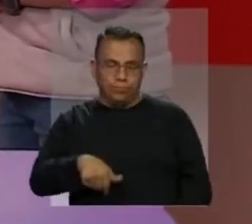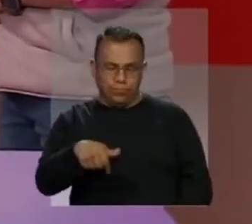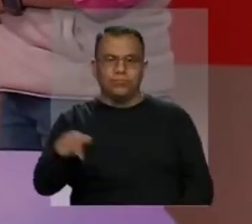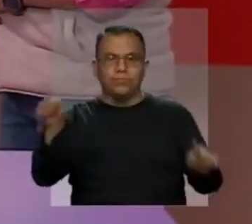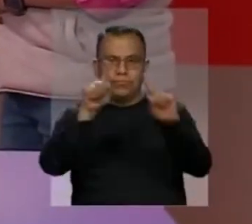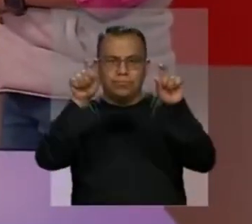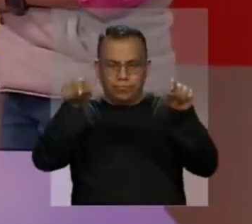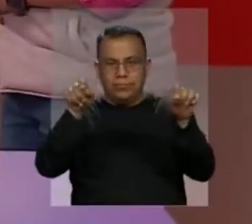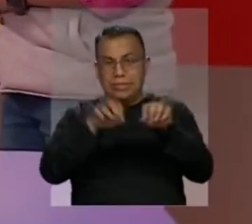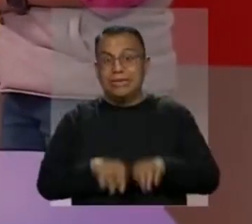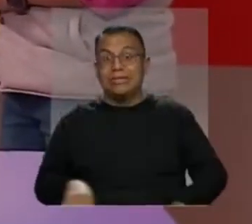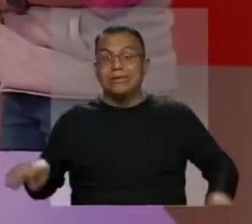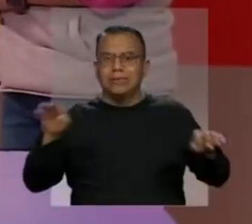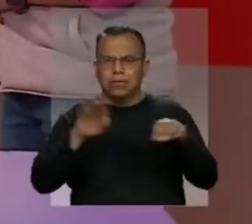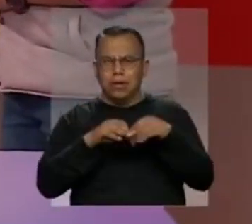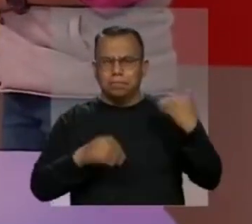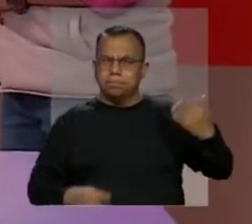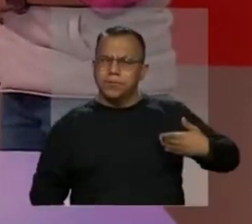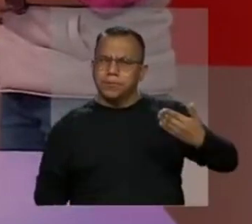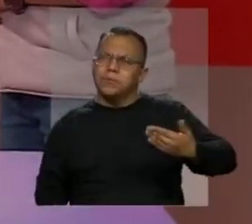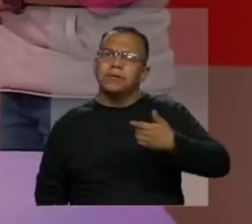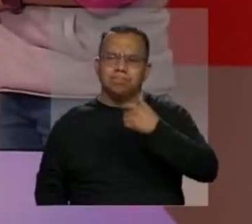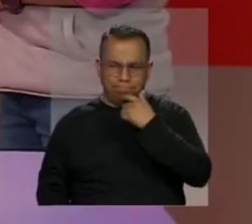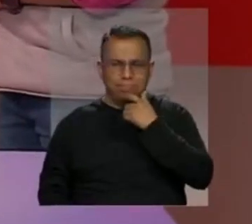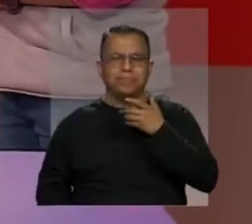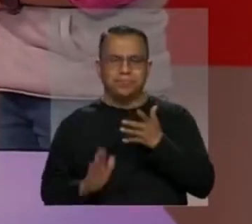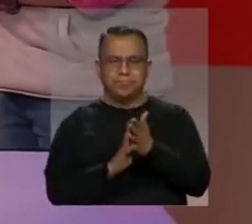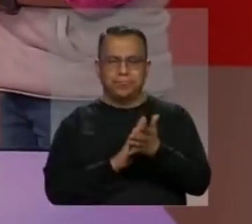programa porque son también recurrentes en nuestras notas periodísticas